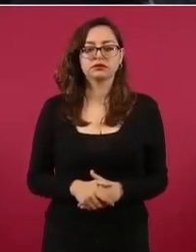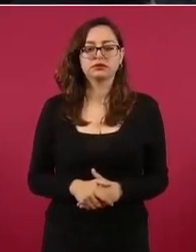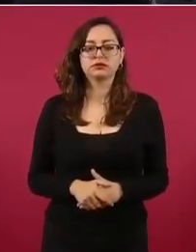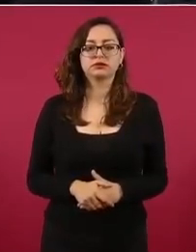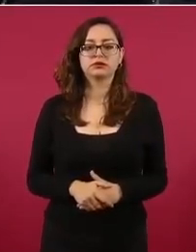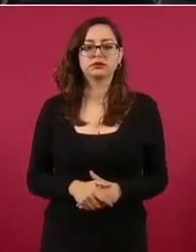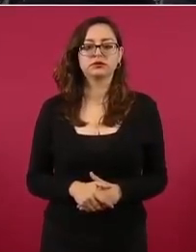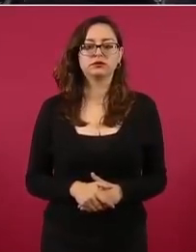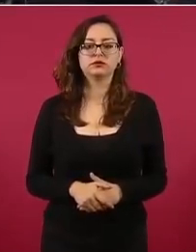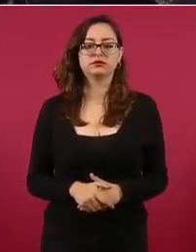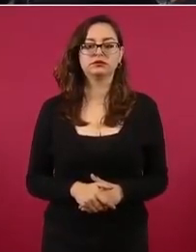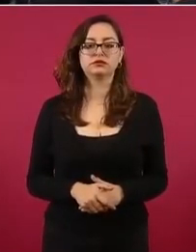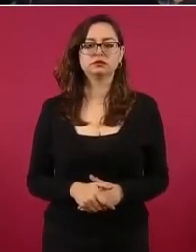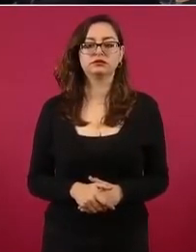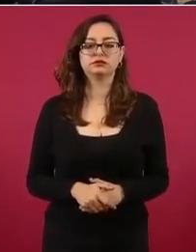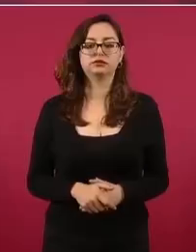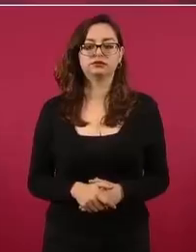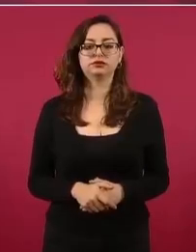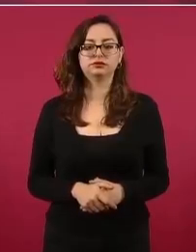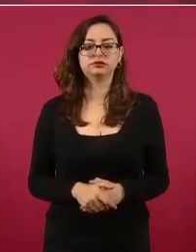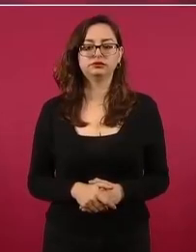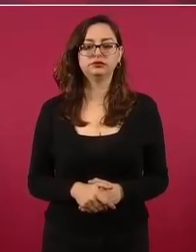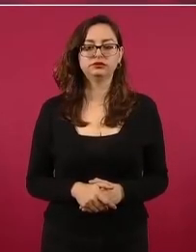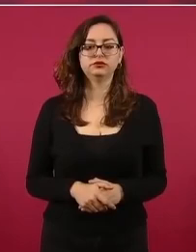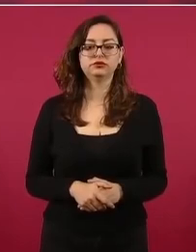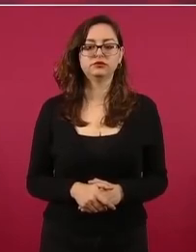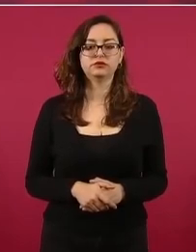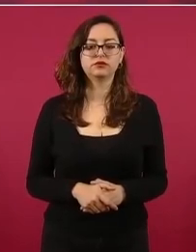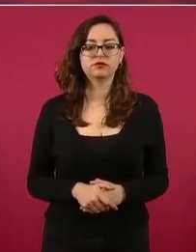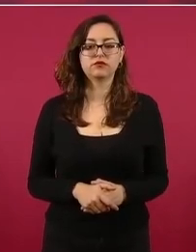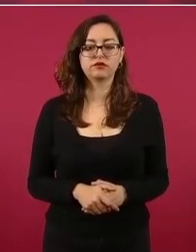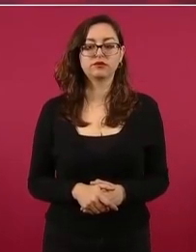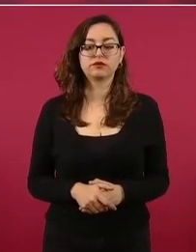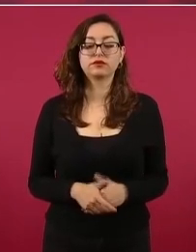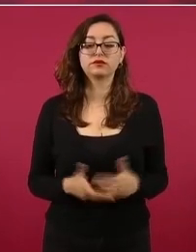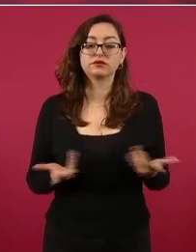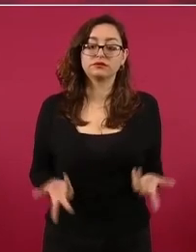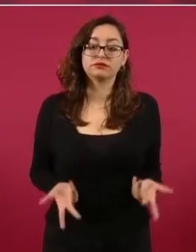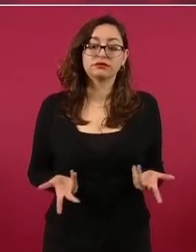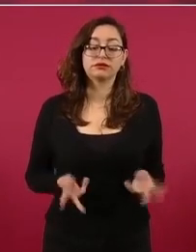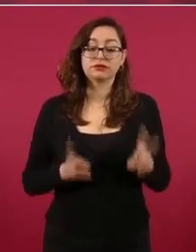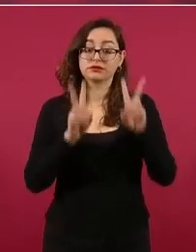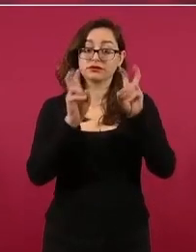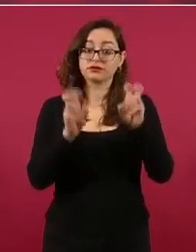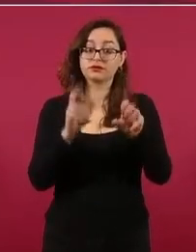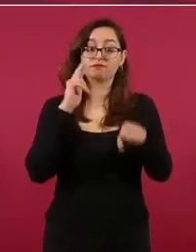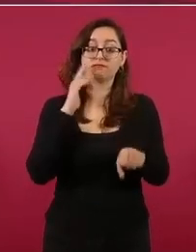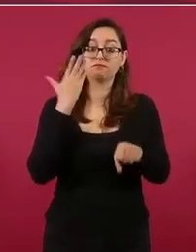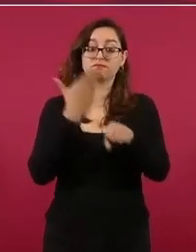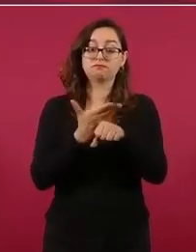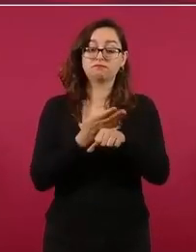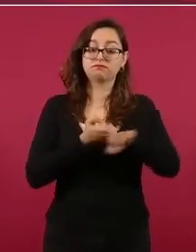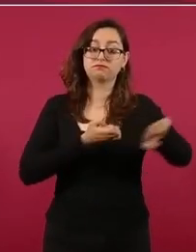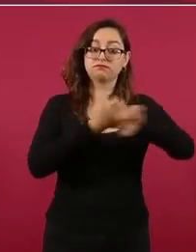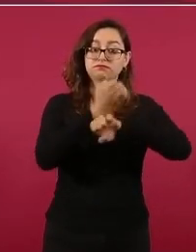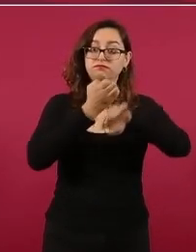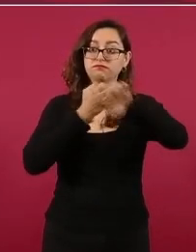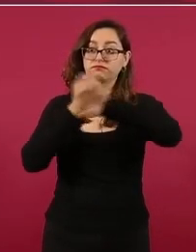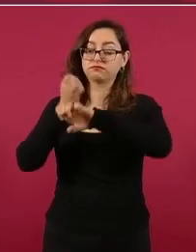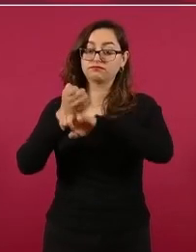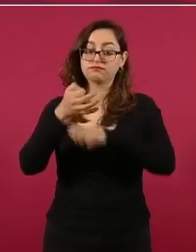Como en este caso corresponde a las fiscalías estatales, mi